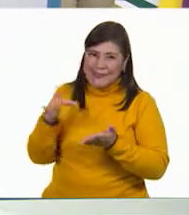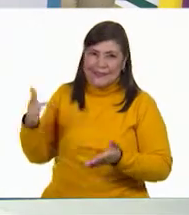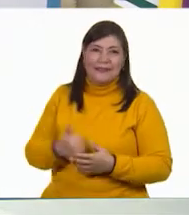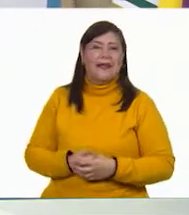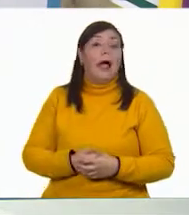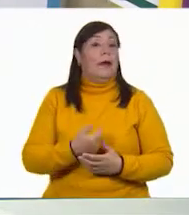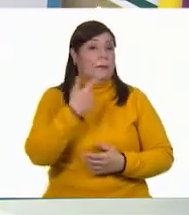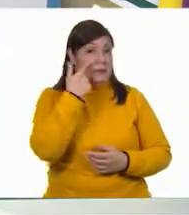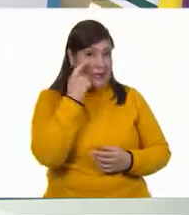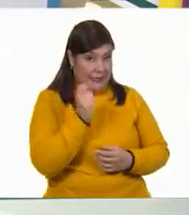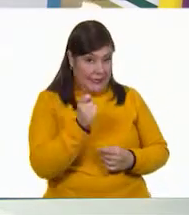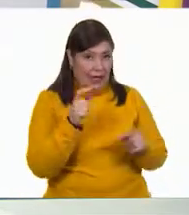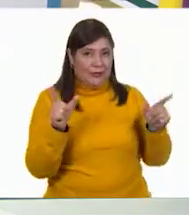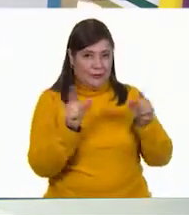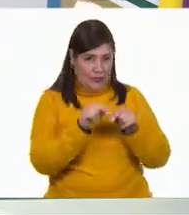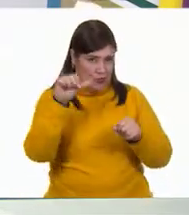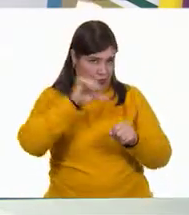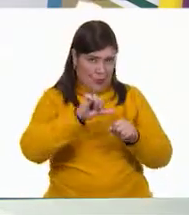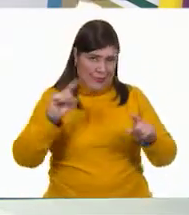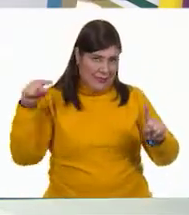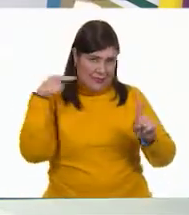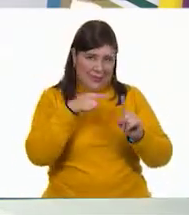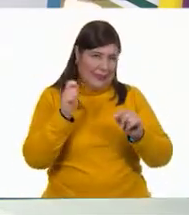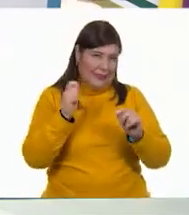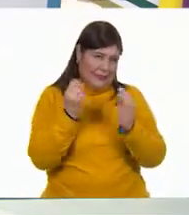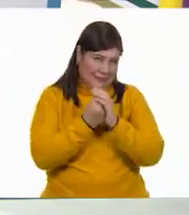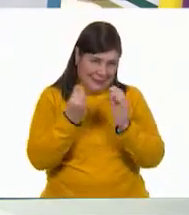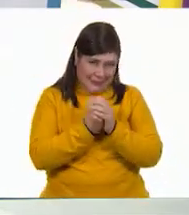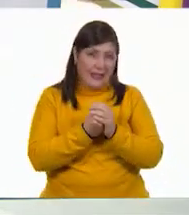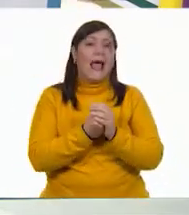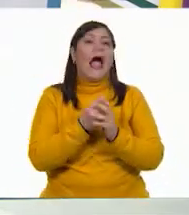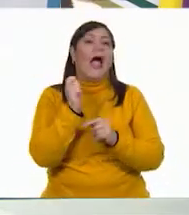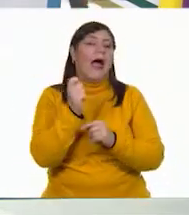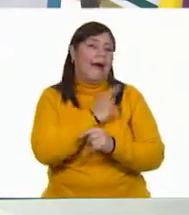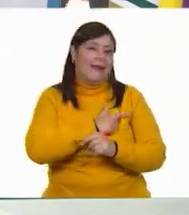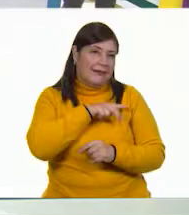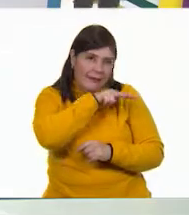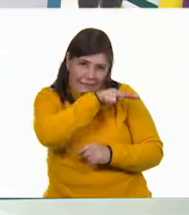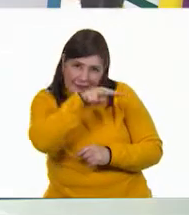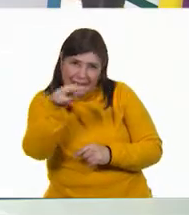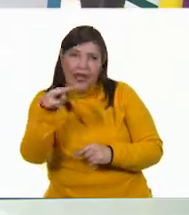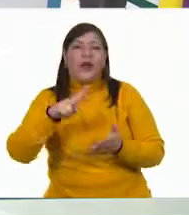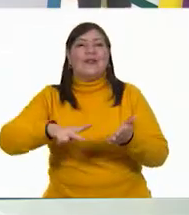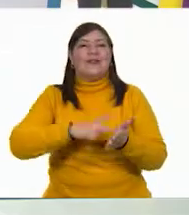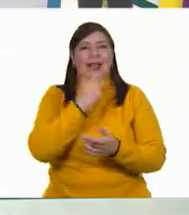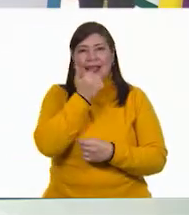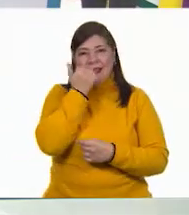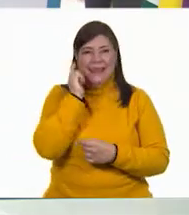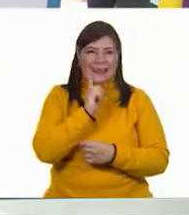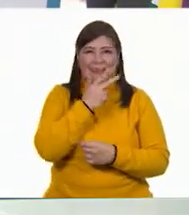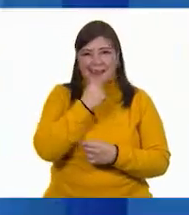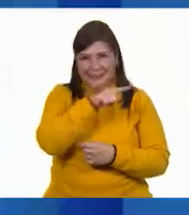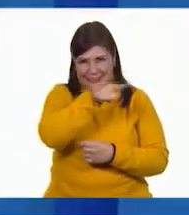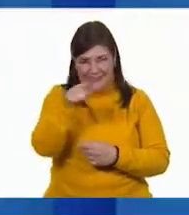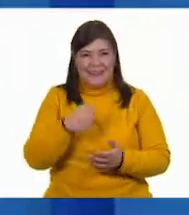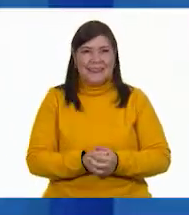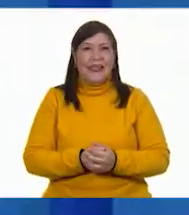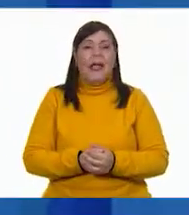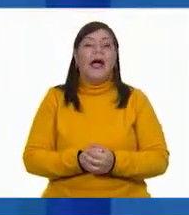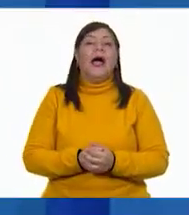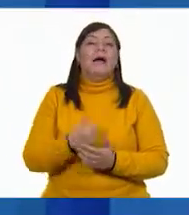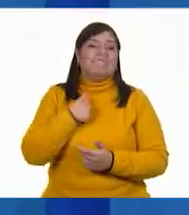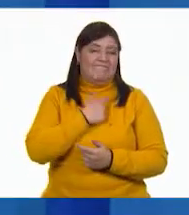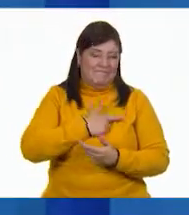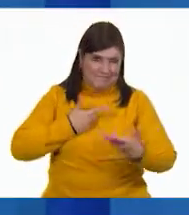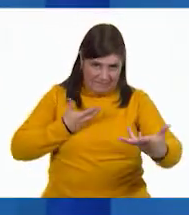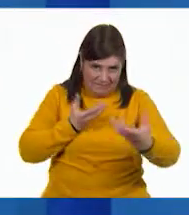Pues bueno, esto ha sido todo por el día de hoy de la clase y qué gusto estar de nuevo con ustedes, alumnas y alumnos. Y a mí también